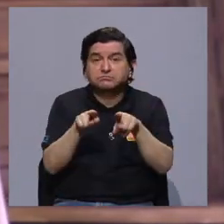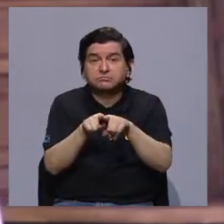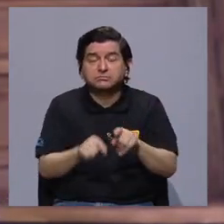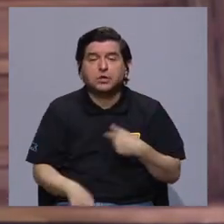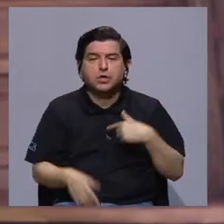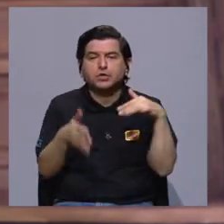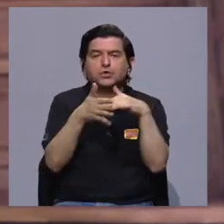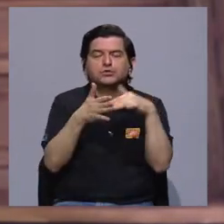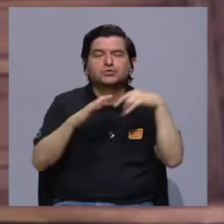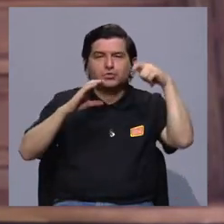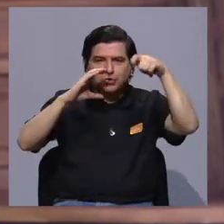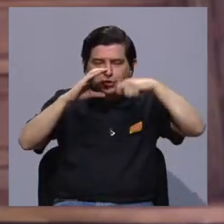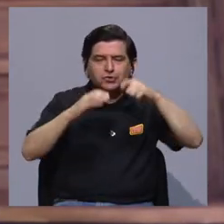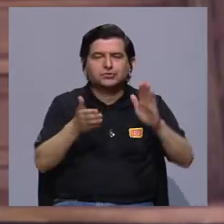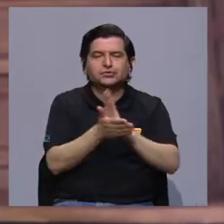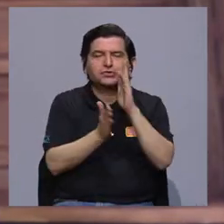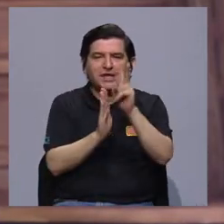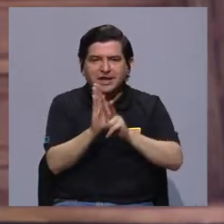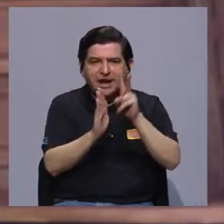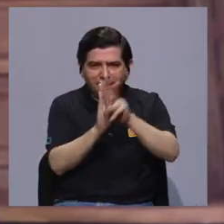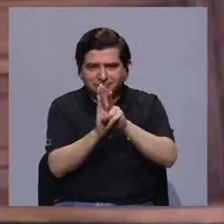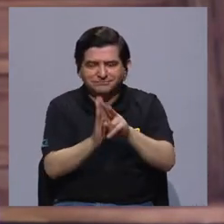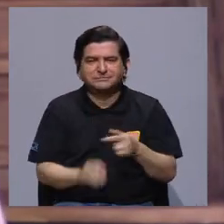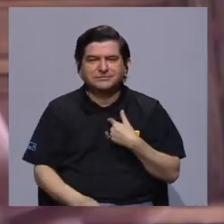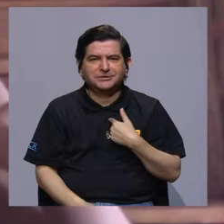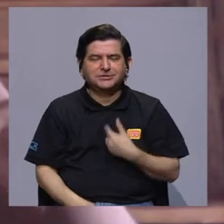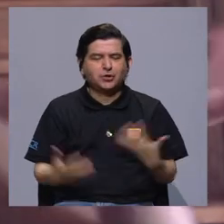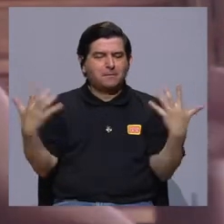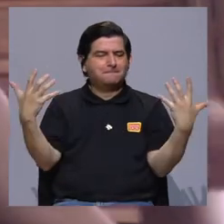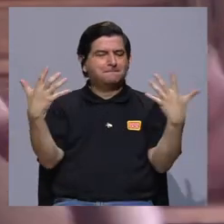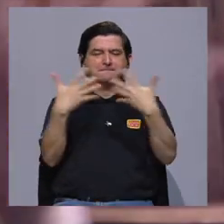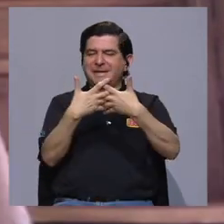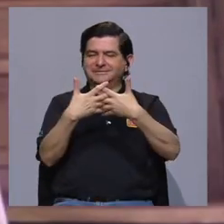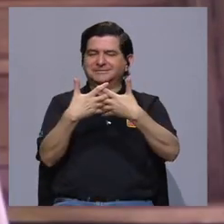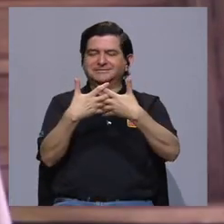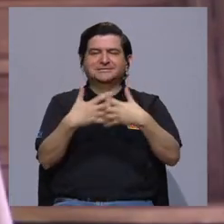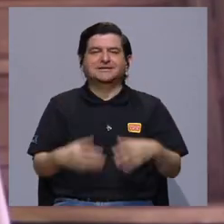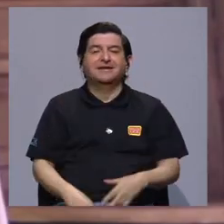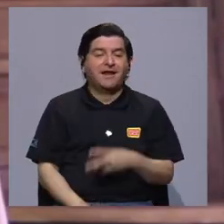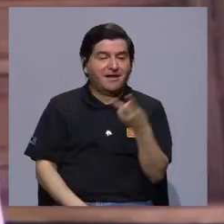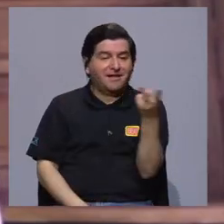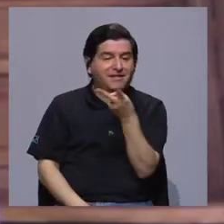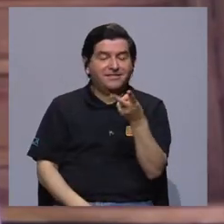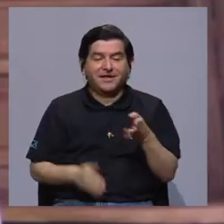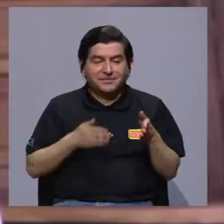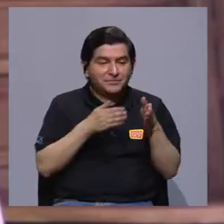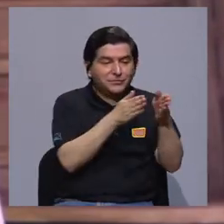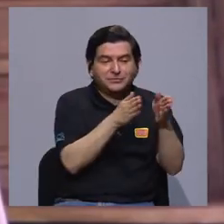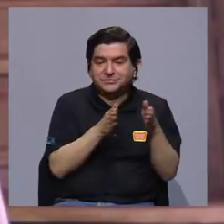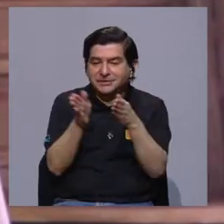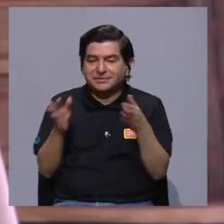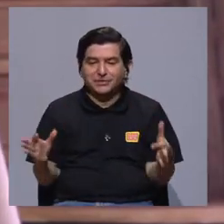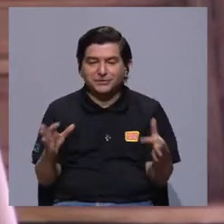y estudié cine documental también. Entonces, hice como esa mezcla de los dos caminos.